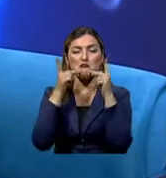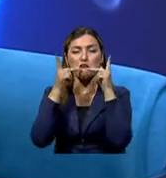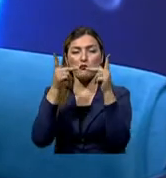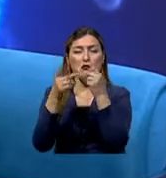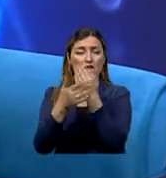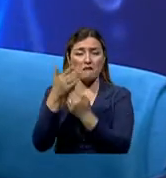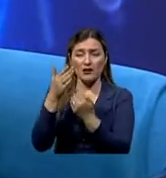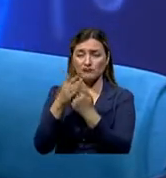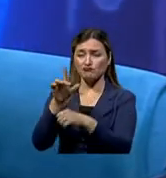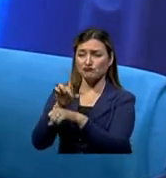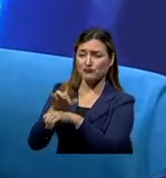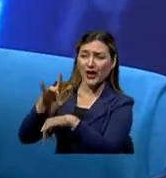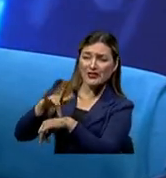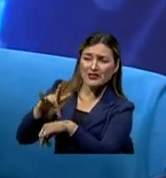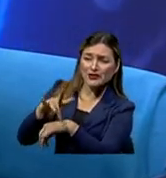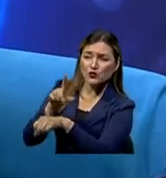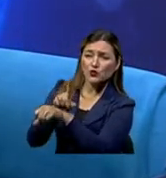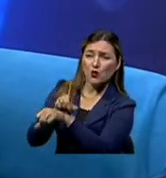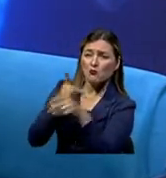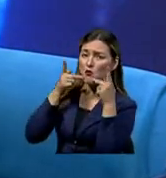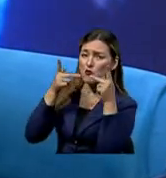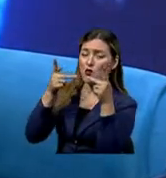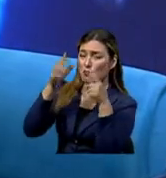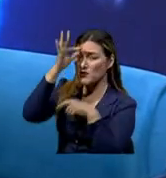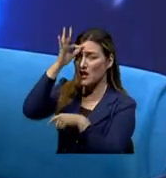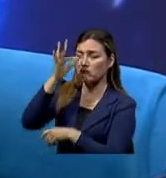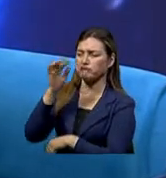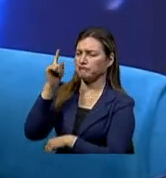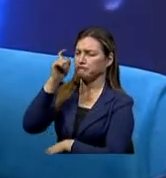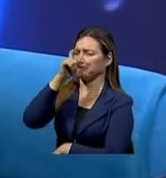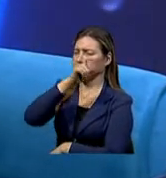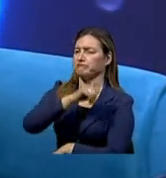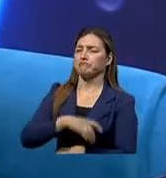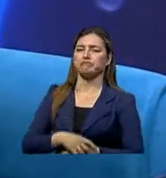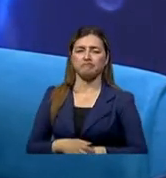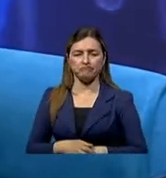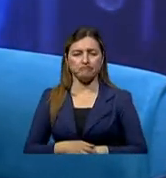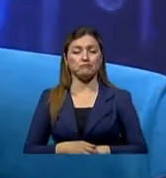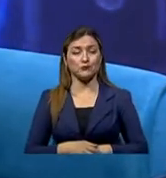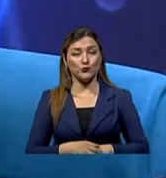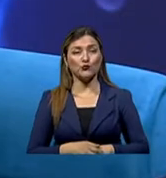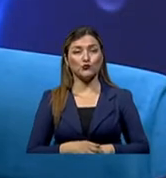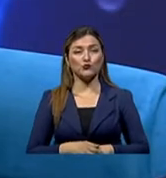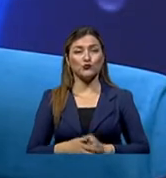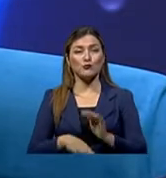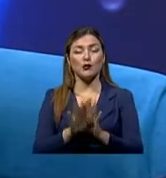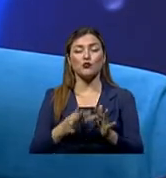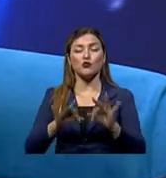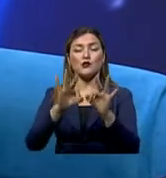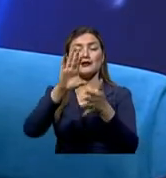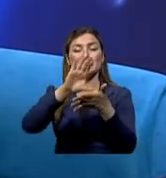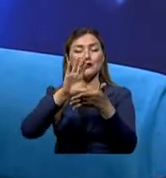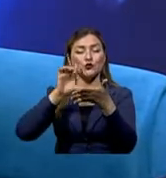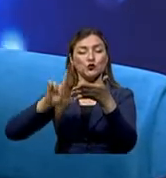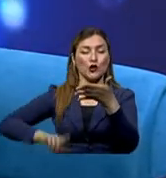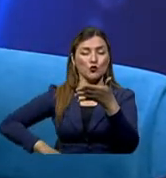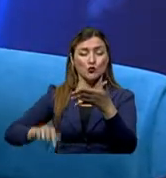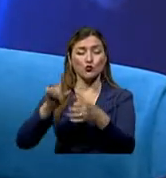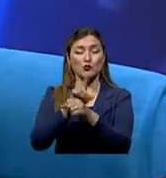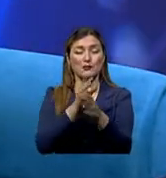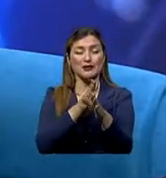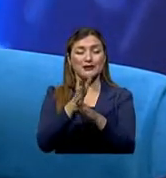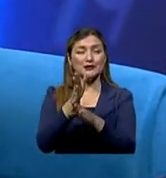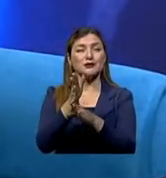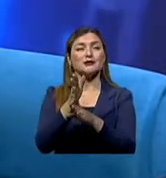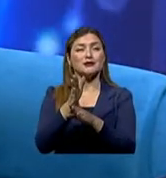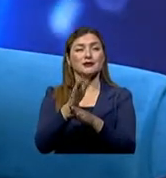siempre es importante tratar de tener su valoración en lo que son los centros de salud, donde podamos, el médico,